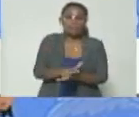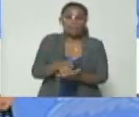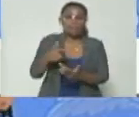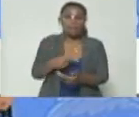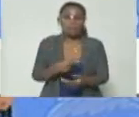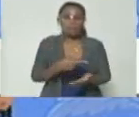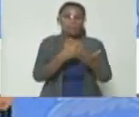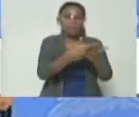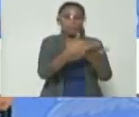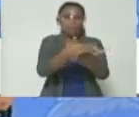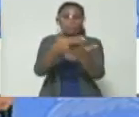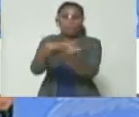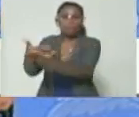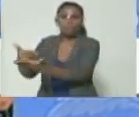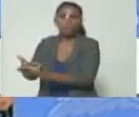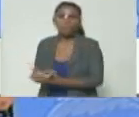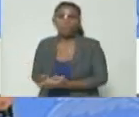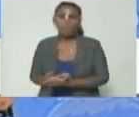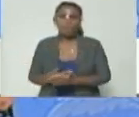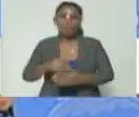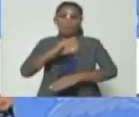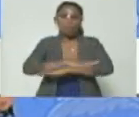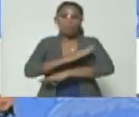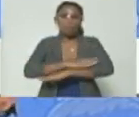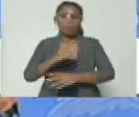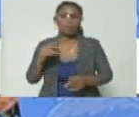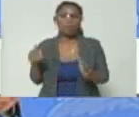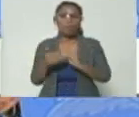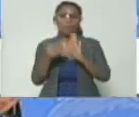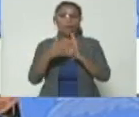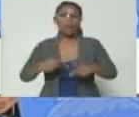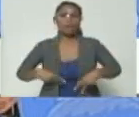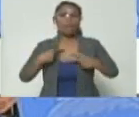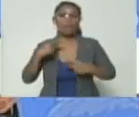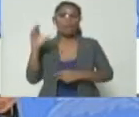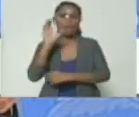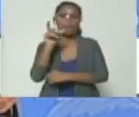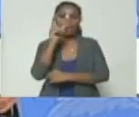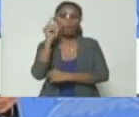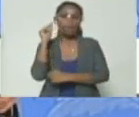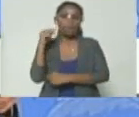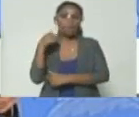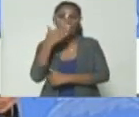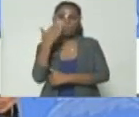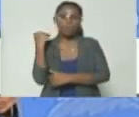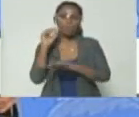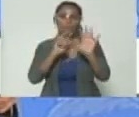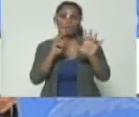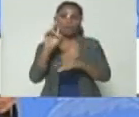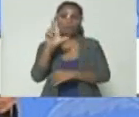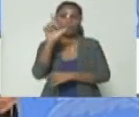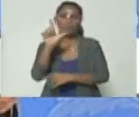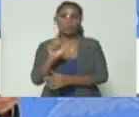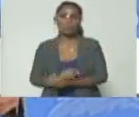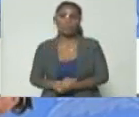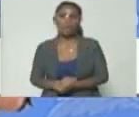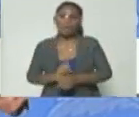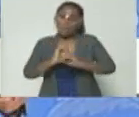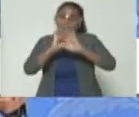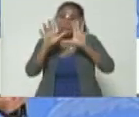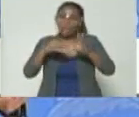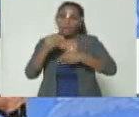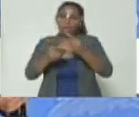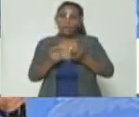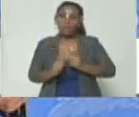las que actuaron para atentar contra la vida de caraqueños y caraqueñas el pasado 7 de julio claro que están intentando